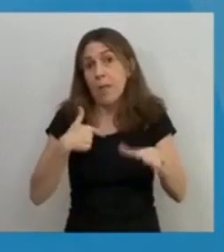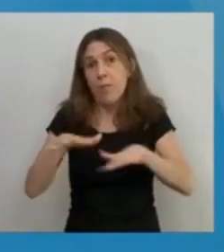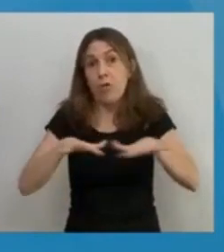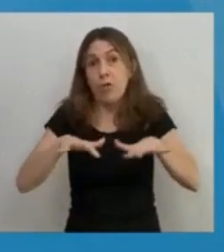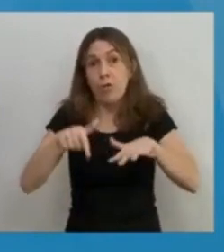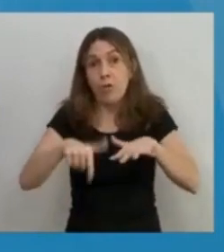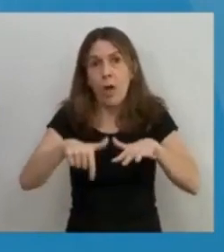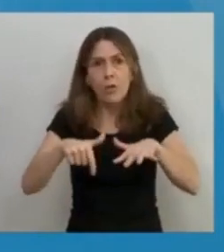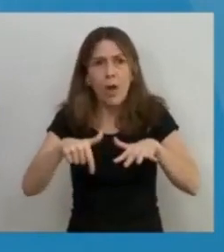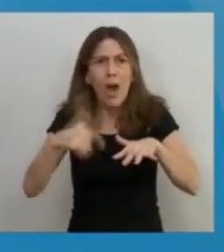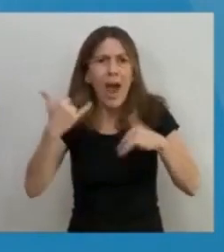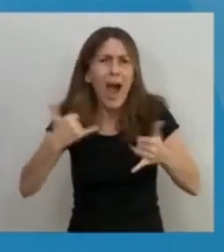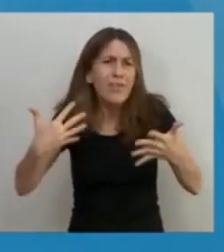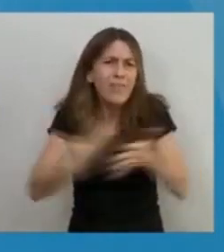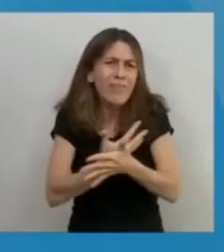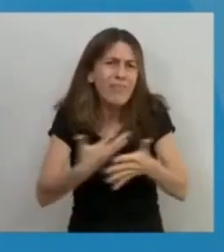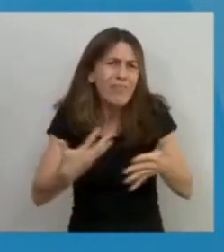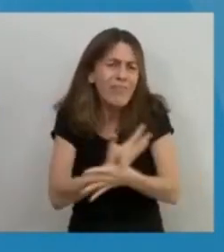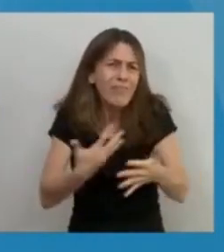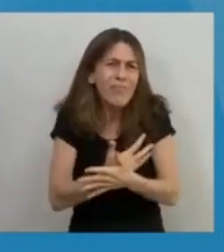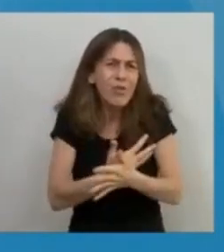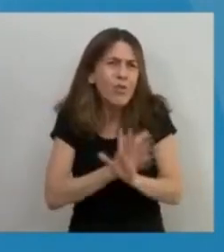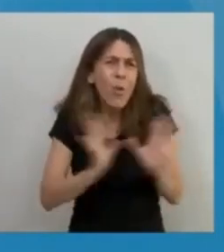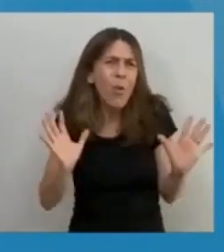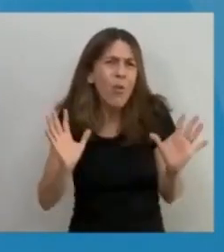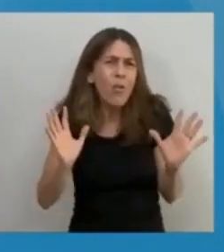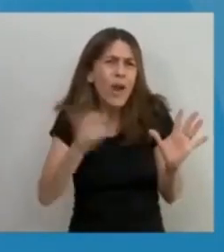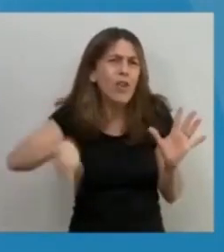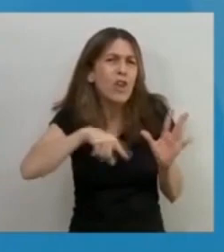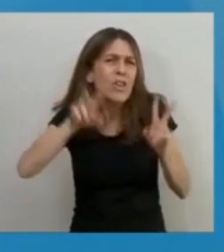tan traumático como es el tiempo de una pandemia.